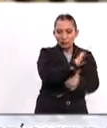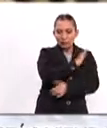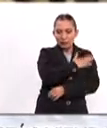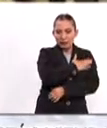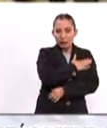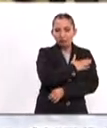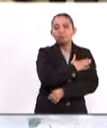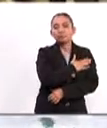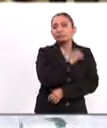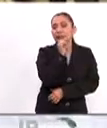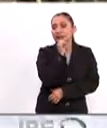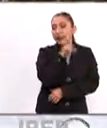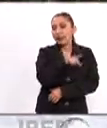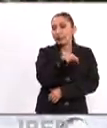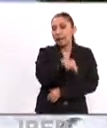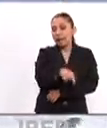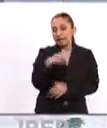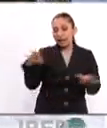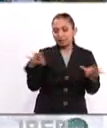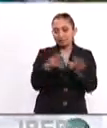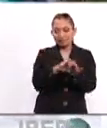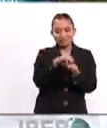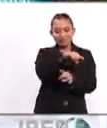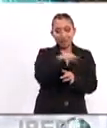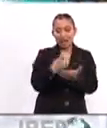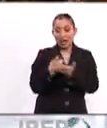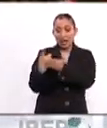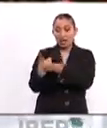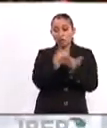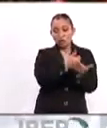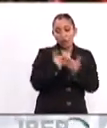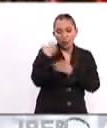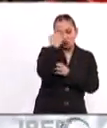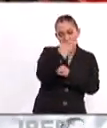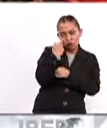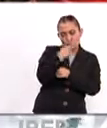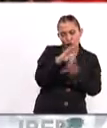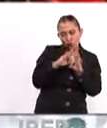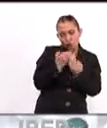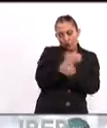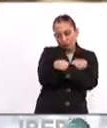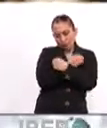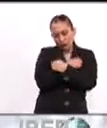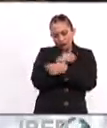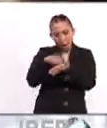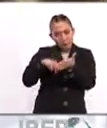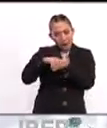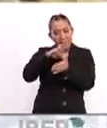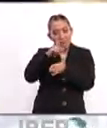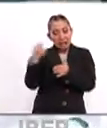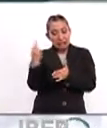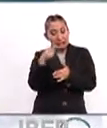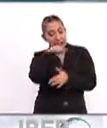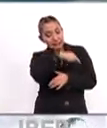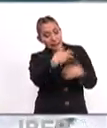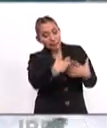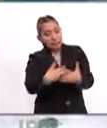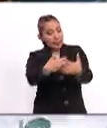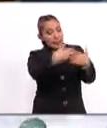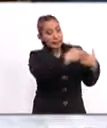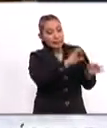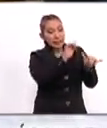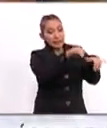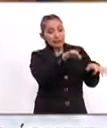Asimismo, esta vinculación les ha permitido reevaluar su modelo educativo para satisfacer las necesidades del